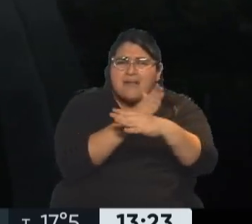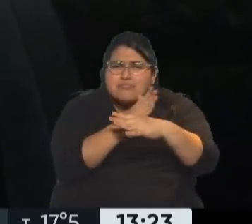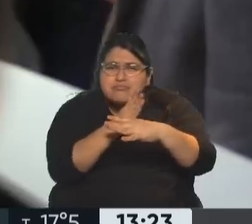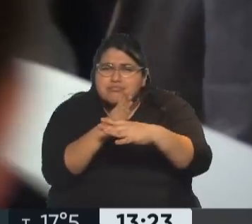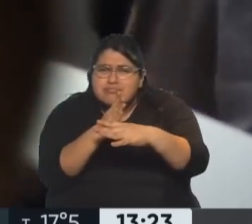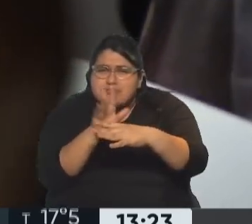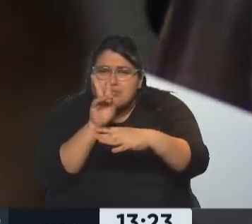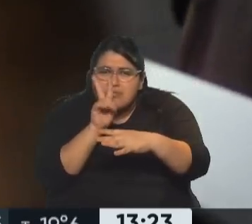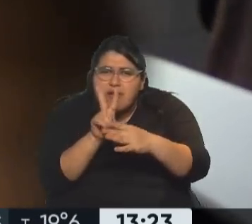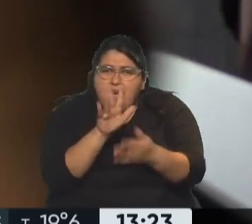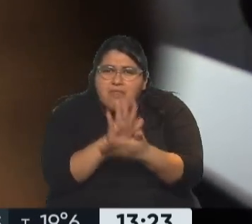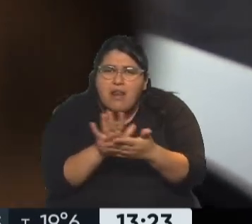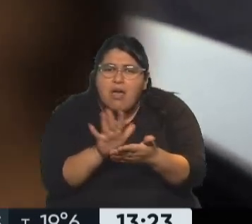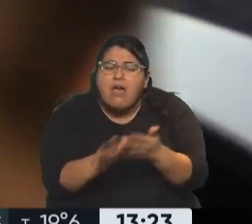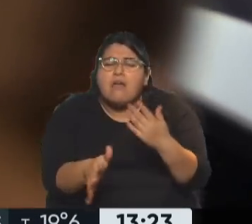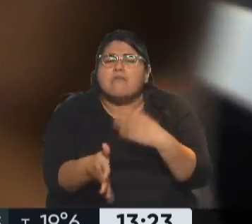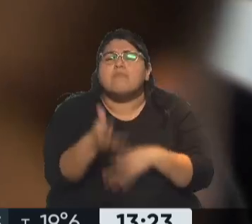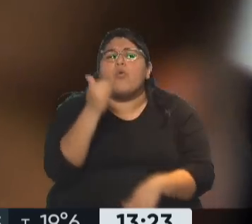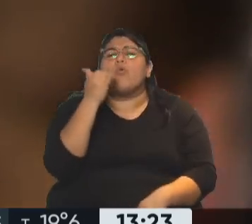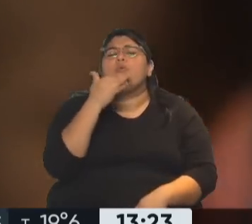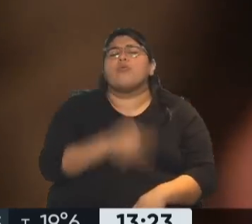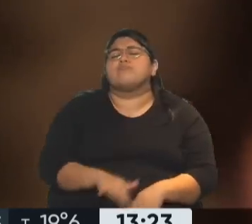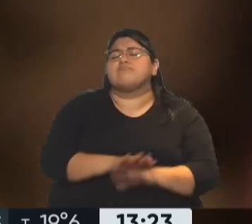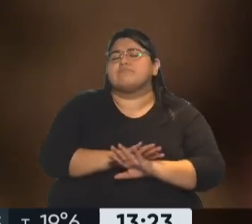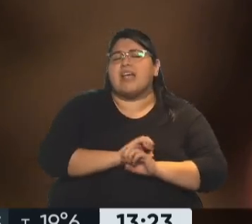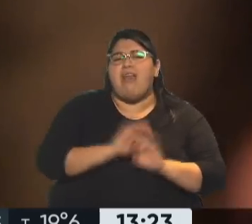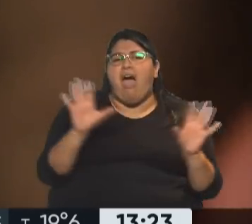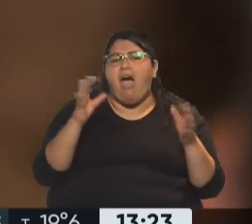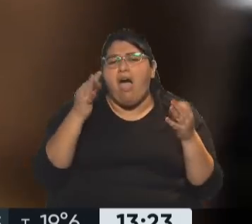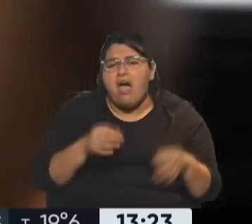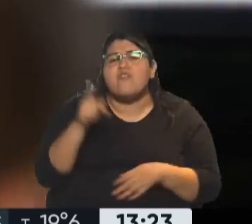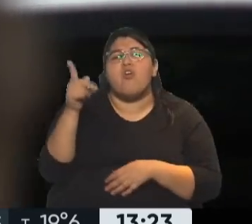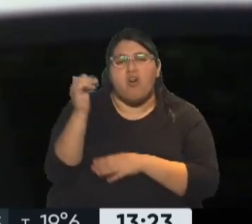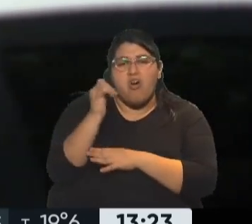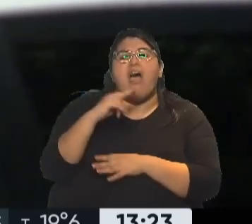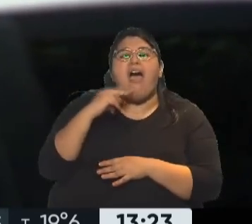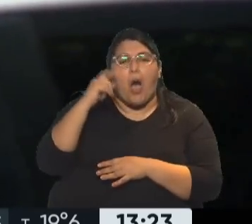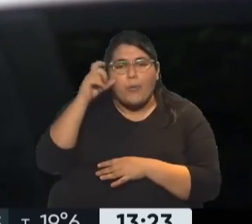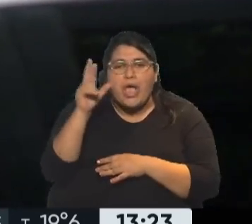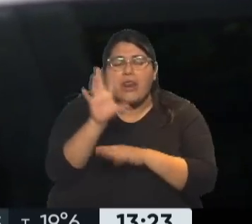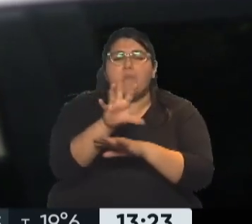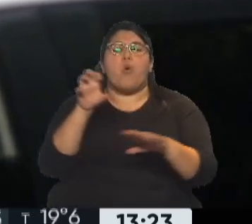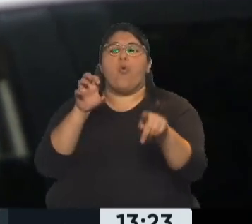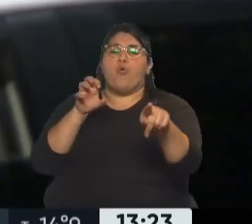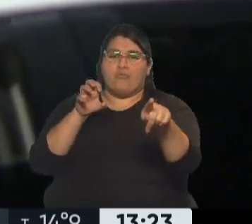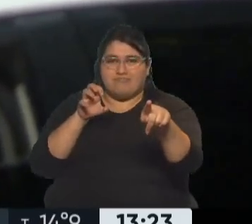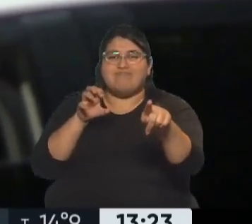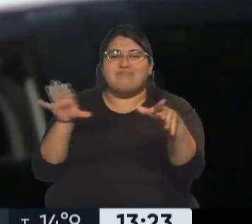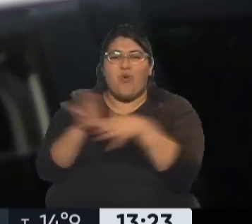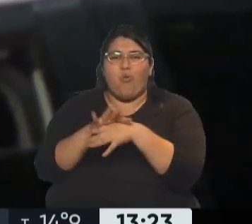Cuando vamos a ver las imágenes, ahí detectamos que Javier tenía esta imagen. Ah, es importante.